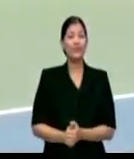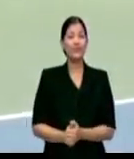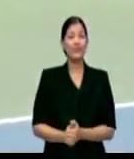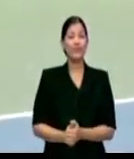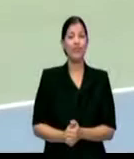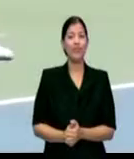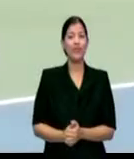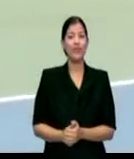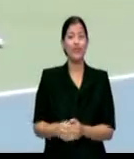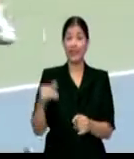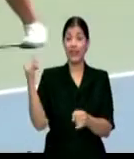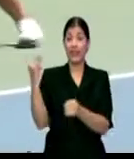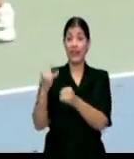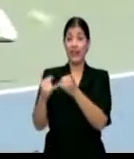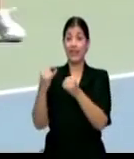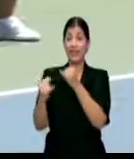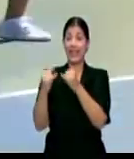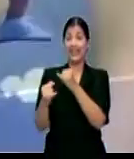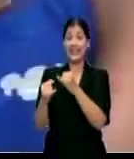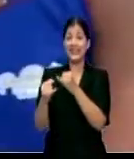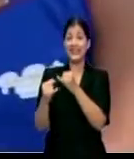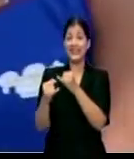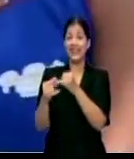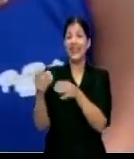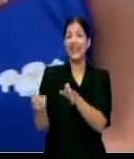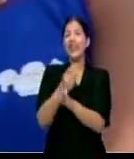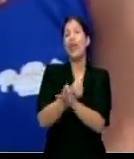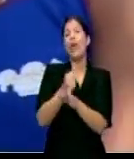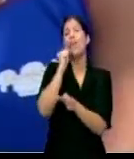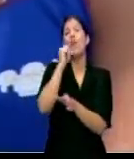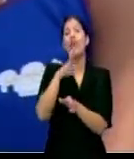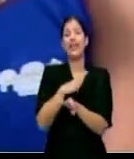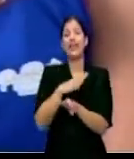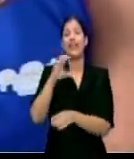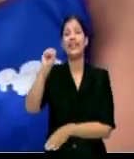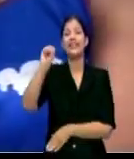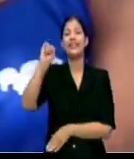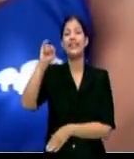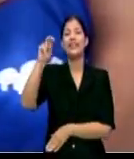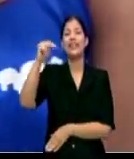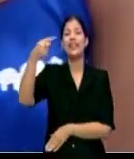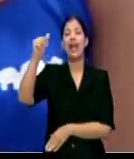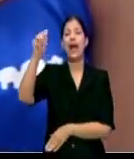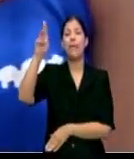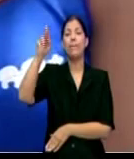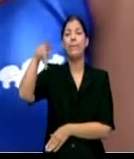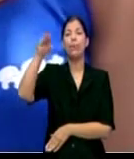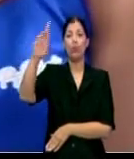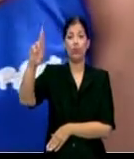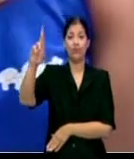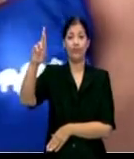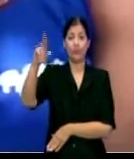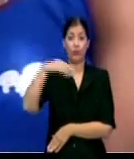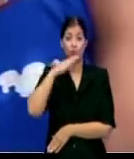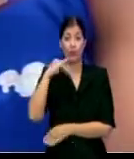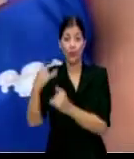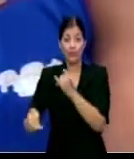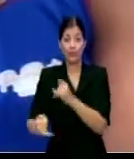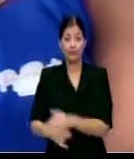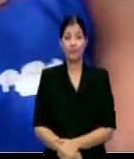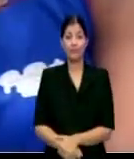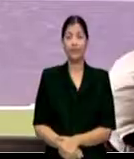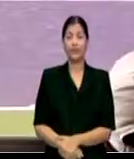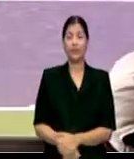la asociación de tenis de mujeres que se realizará en Singapur del 17 al 21 de octubre Puig fue una de cuatro jugadoras